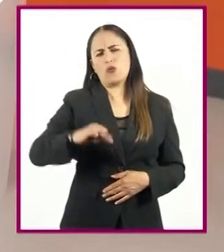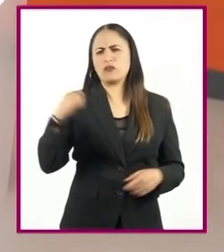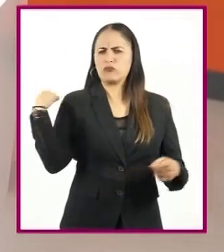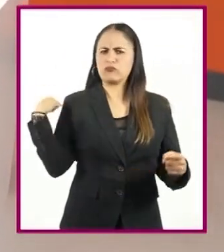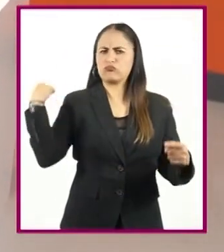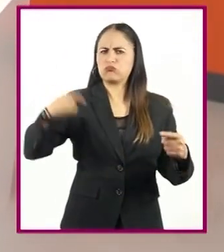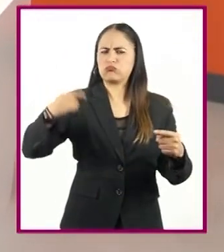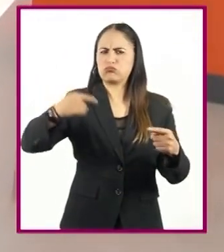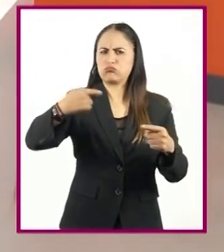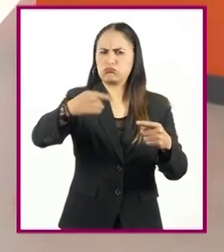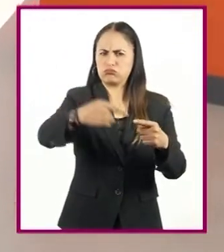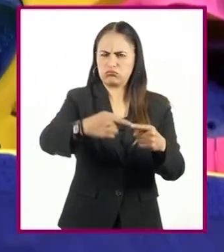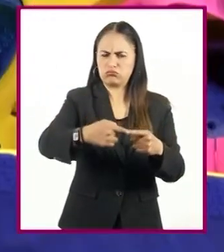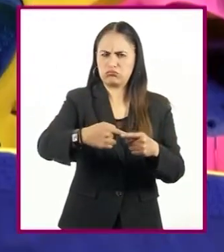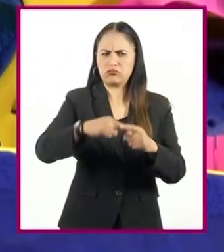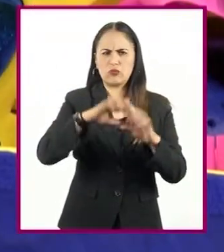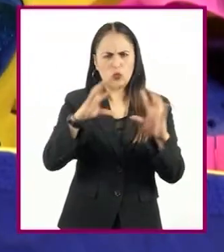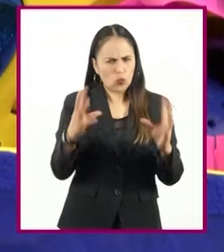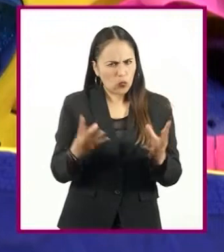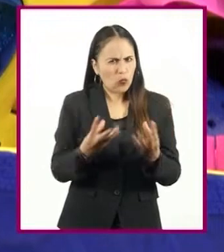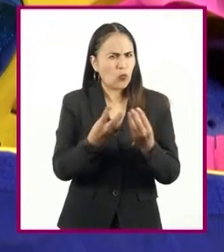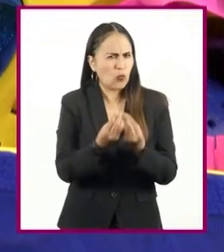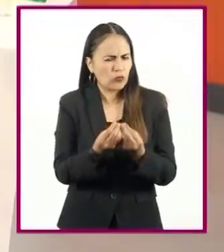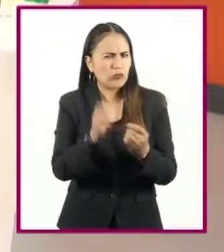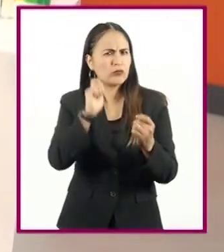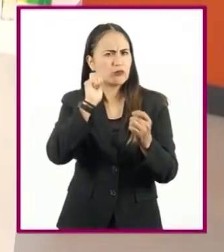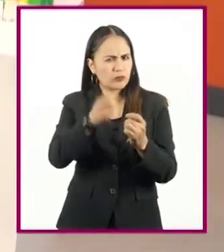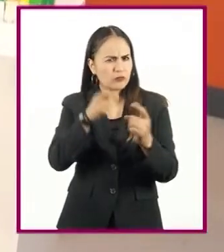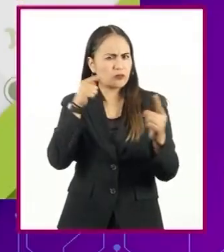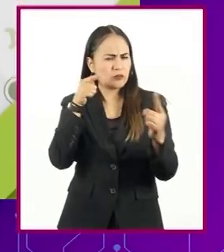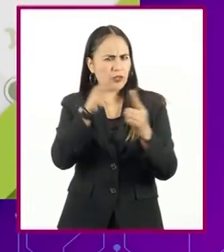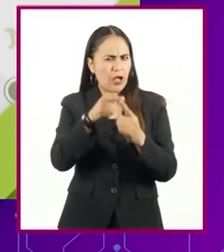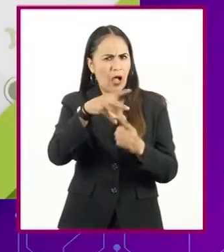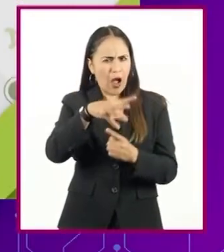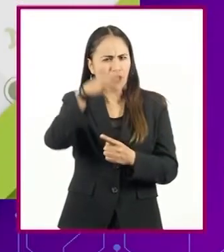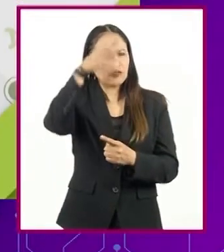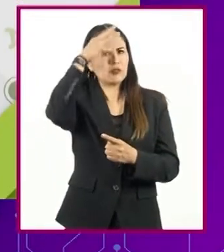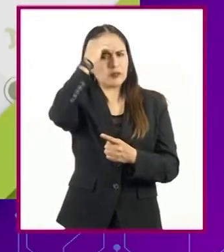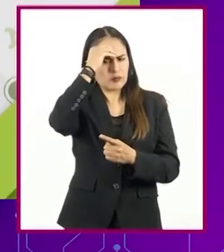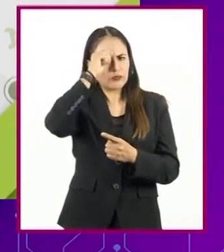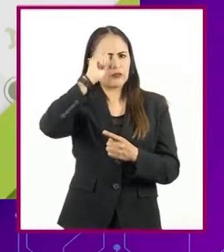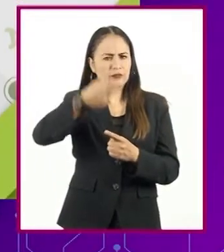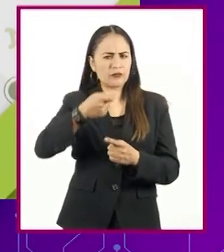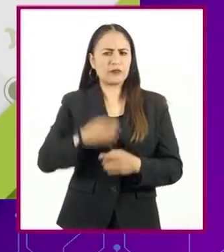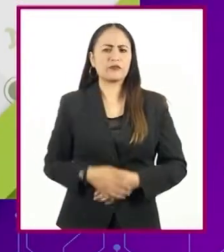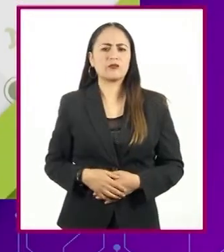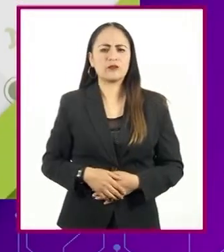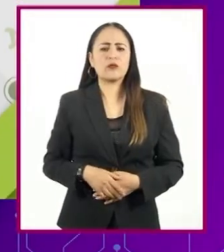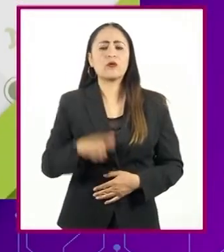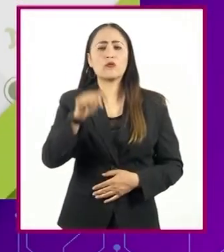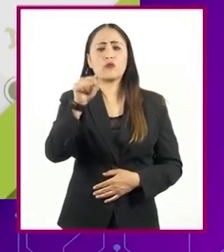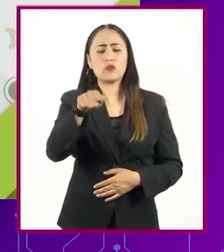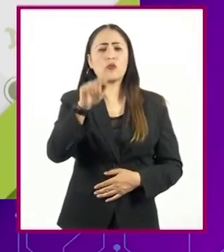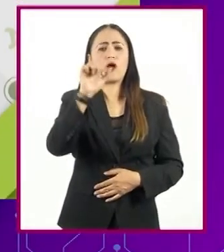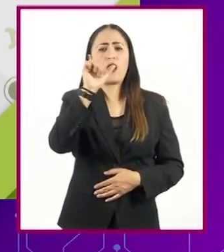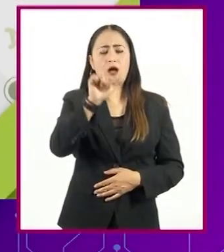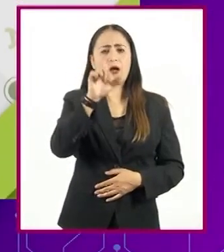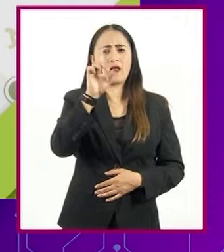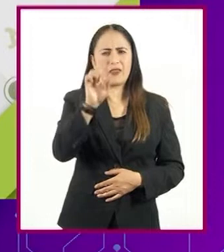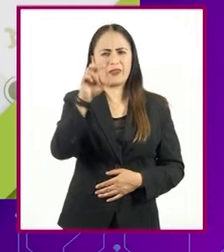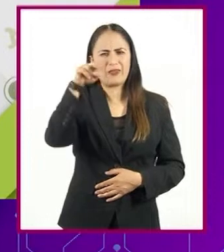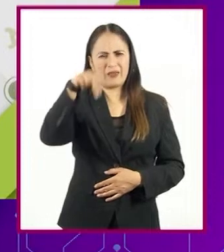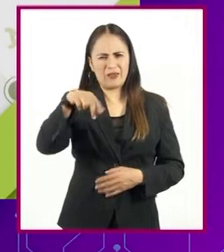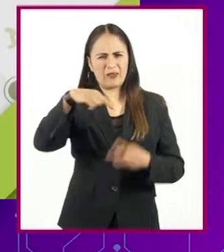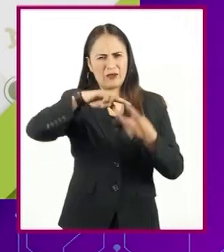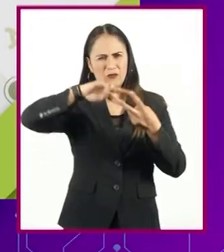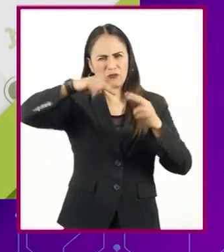contenidos estudiados en las sesiones anteriores concernientes al aprendizaje esperado. Describe la importancia, funciones y ubicación de los